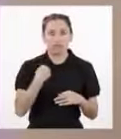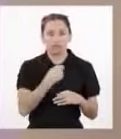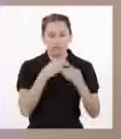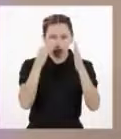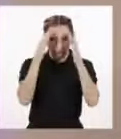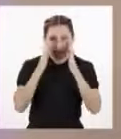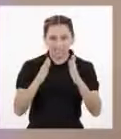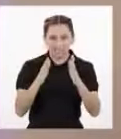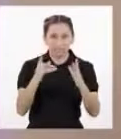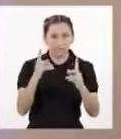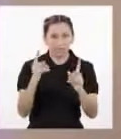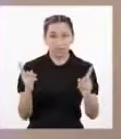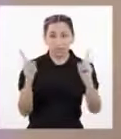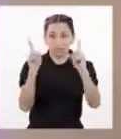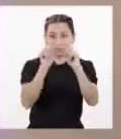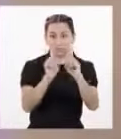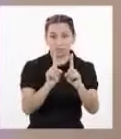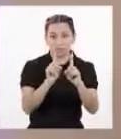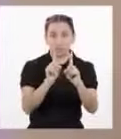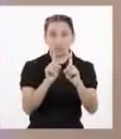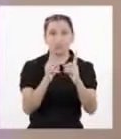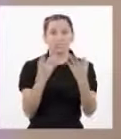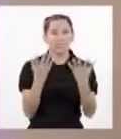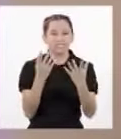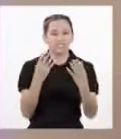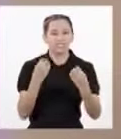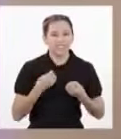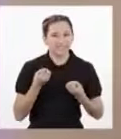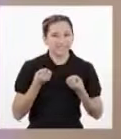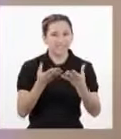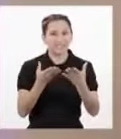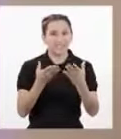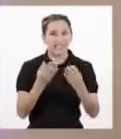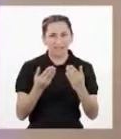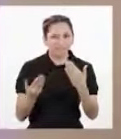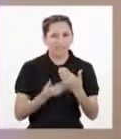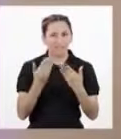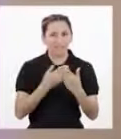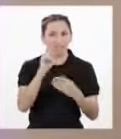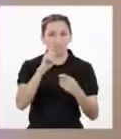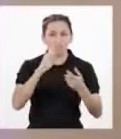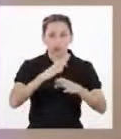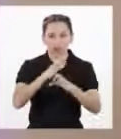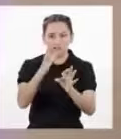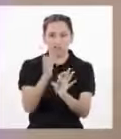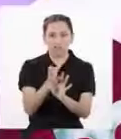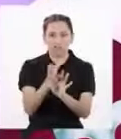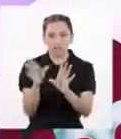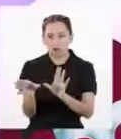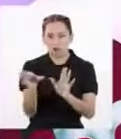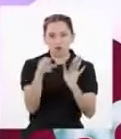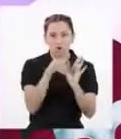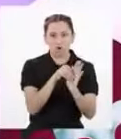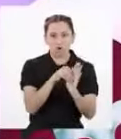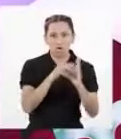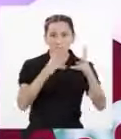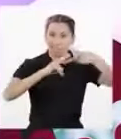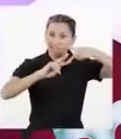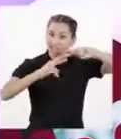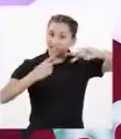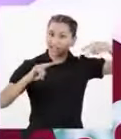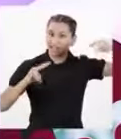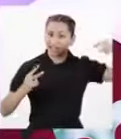que los pares específicos que postulamos Sugieren de inmediato un posible mecanismo de copia del material genético ¿Copia?